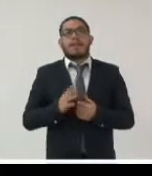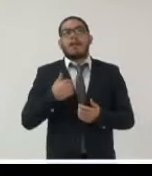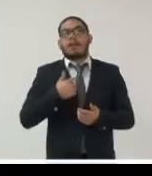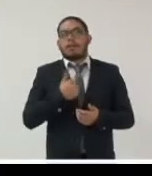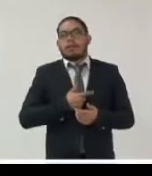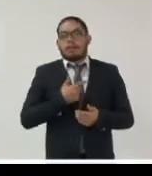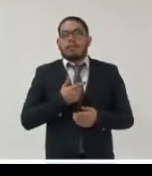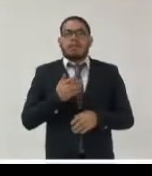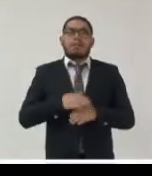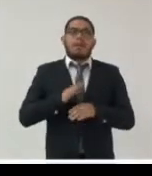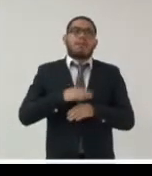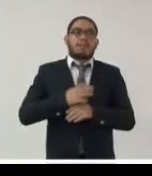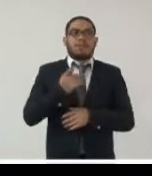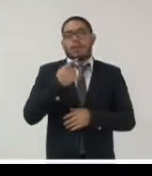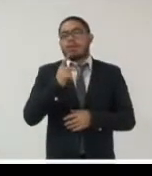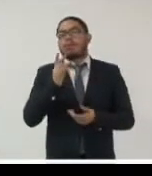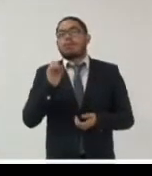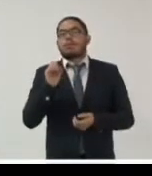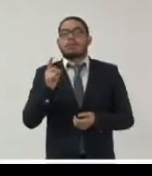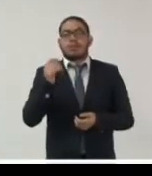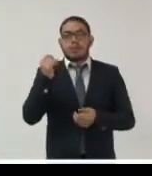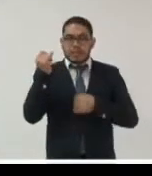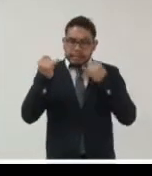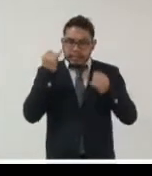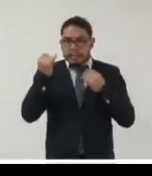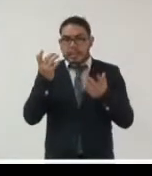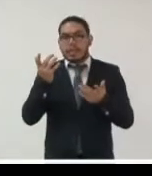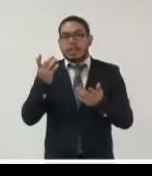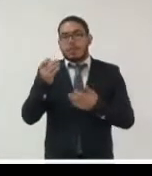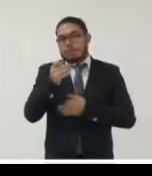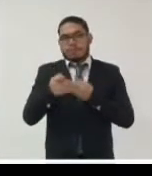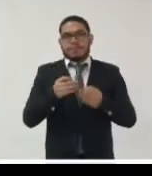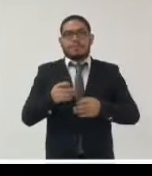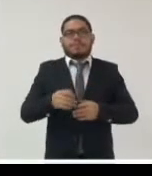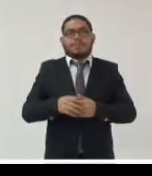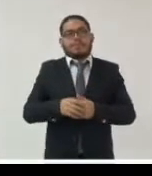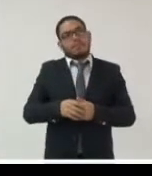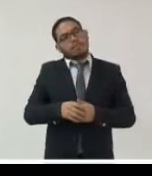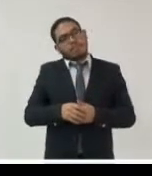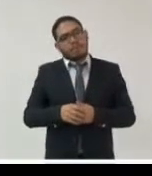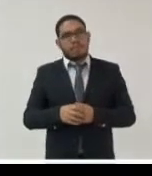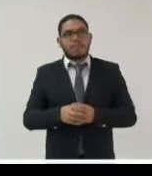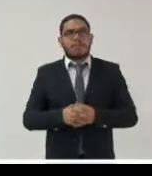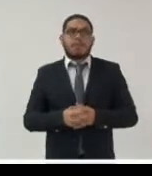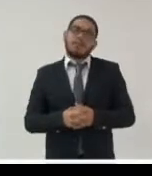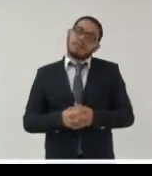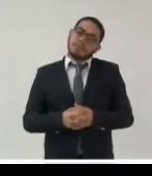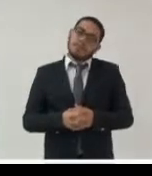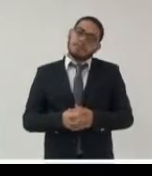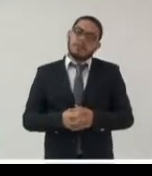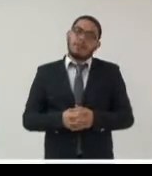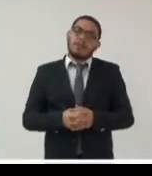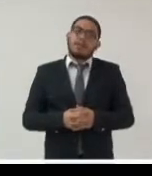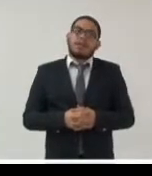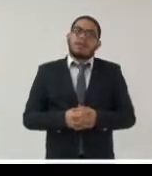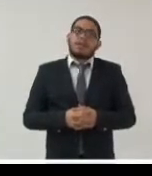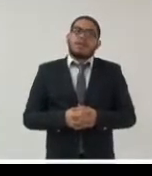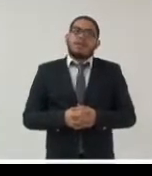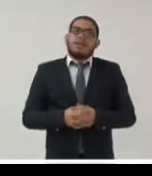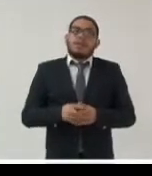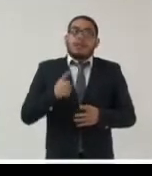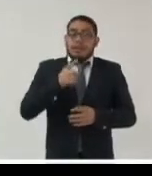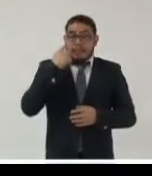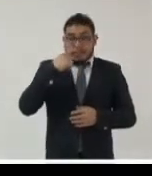pues considerar sobre todo toda esta idea y oír de vosotros ahora con la especificidad y la